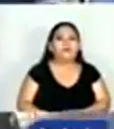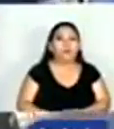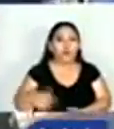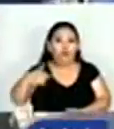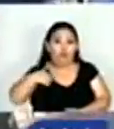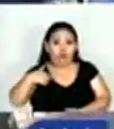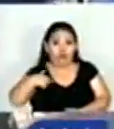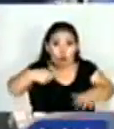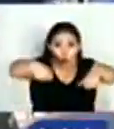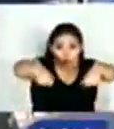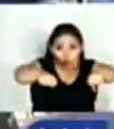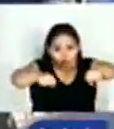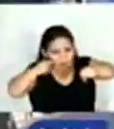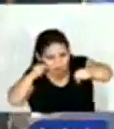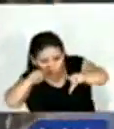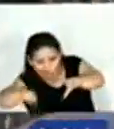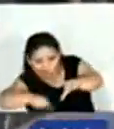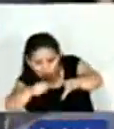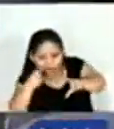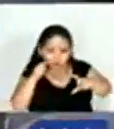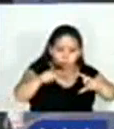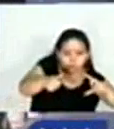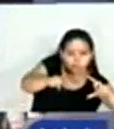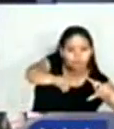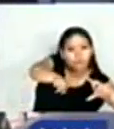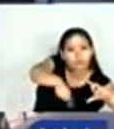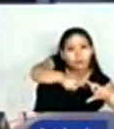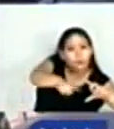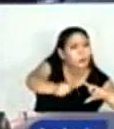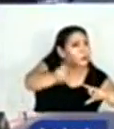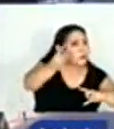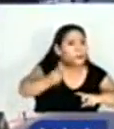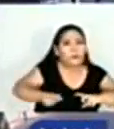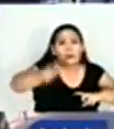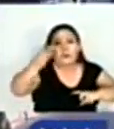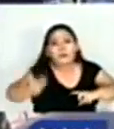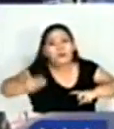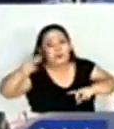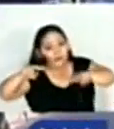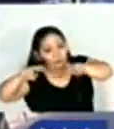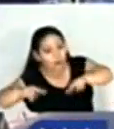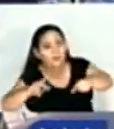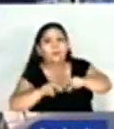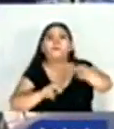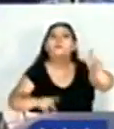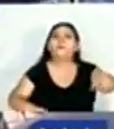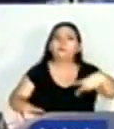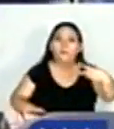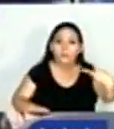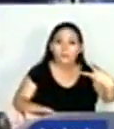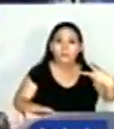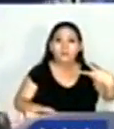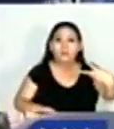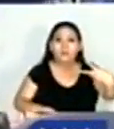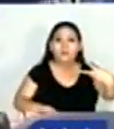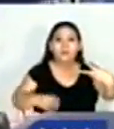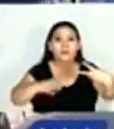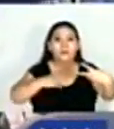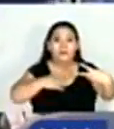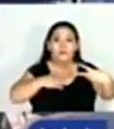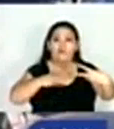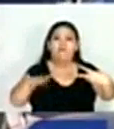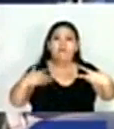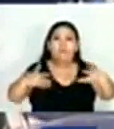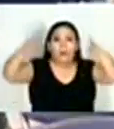Reviso mis llantas de la moto, diariamente una y la otra es mi casco,